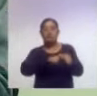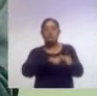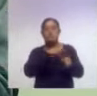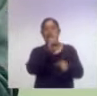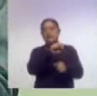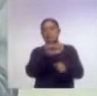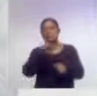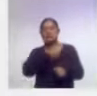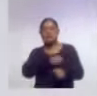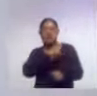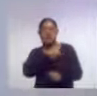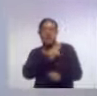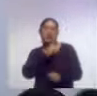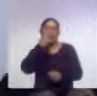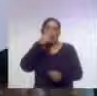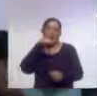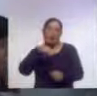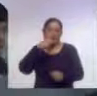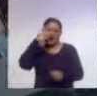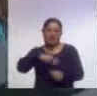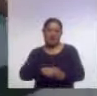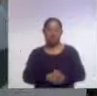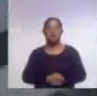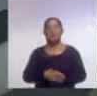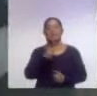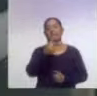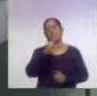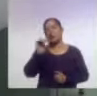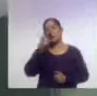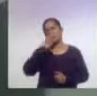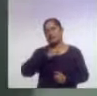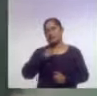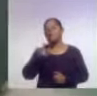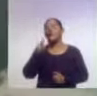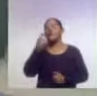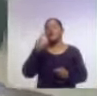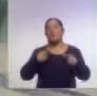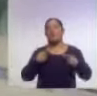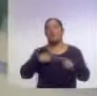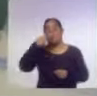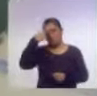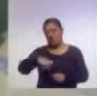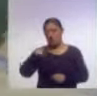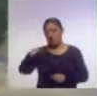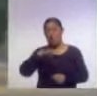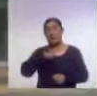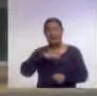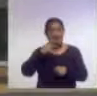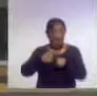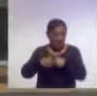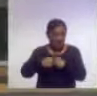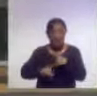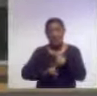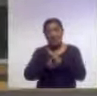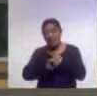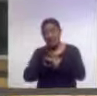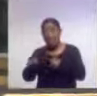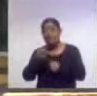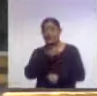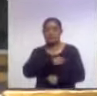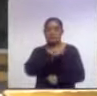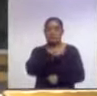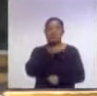periodismo en México. Pérez Corona refirió que cualquier mexicano que se encuentre en una situación de riesgo por problemas de salud, el